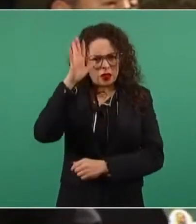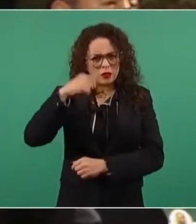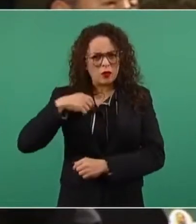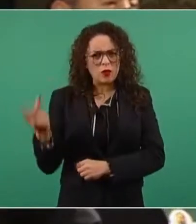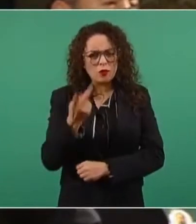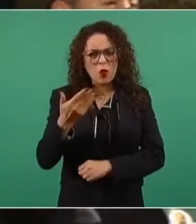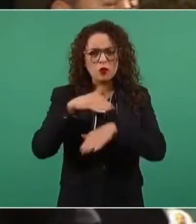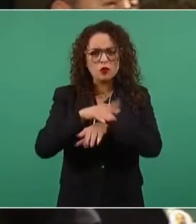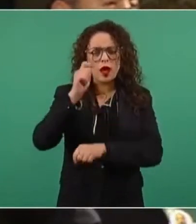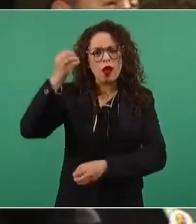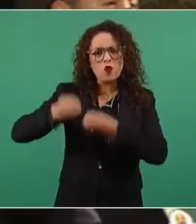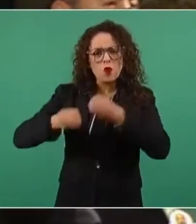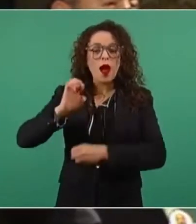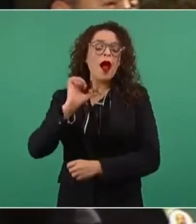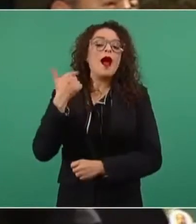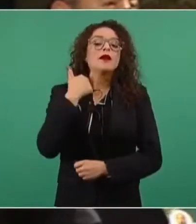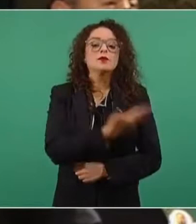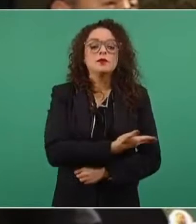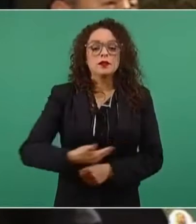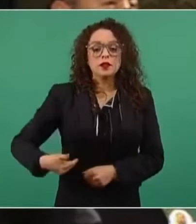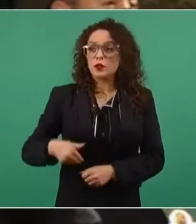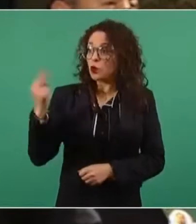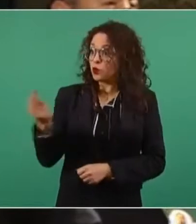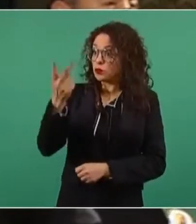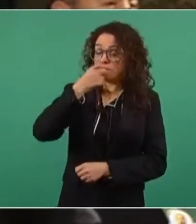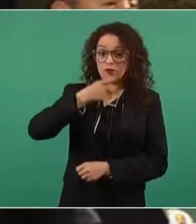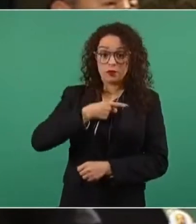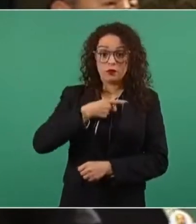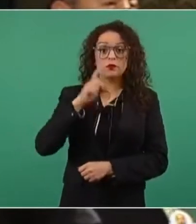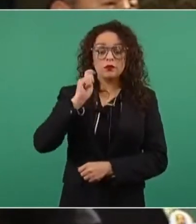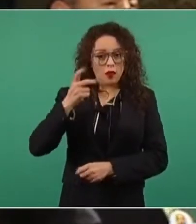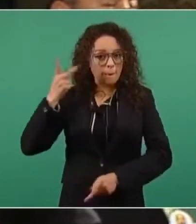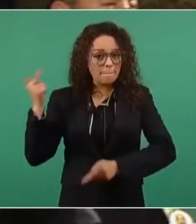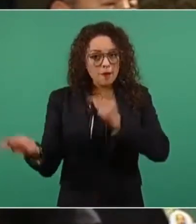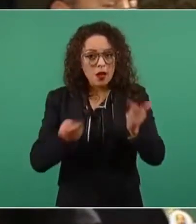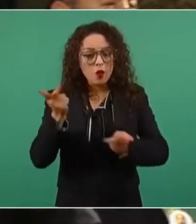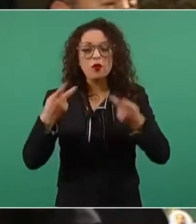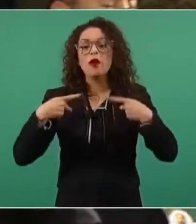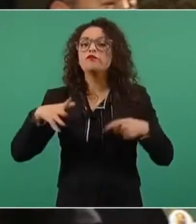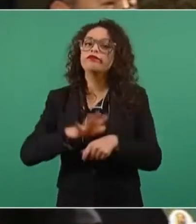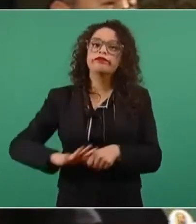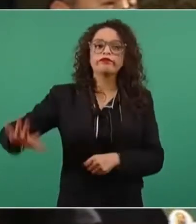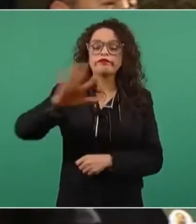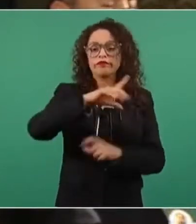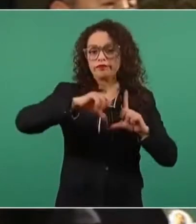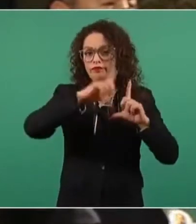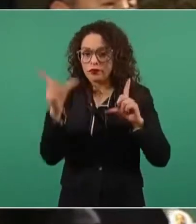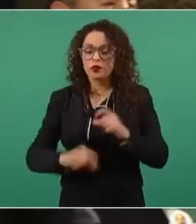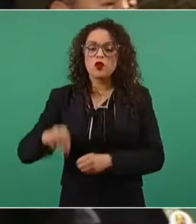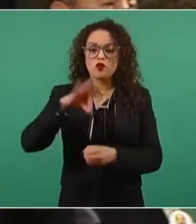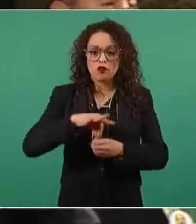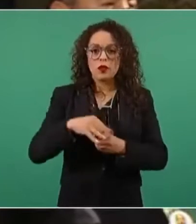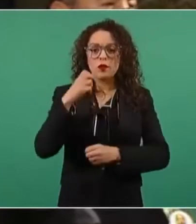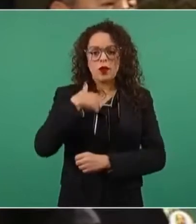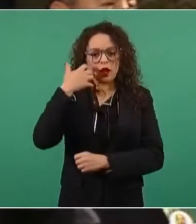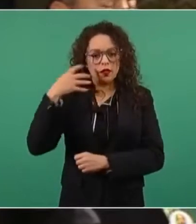sobre el juicio a los expresidentes y usted expresó que se sometería a consulta popular. Por ello me permito preguntarle si